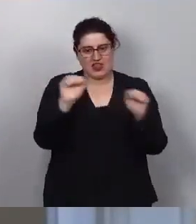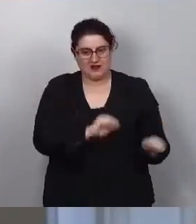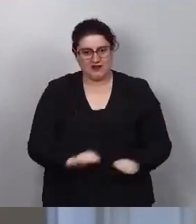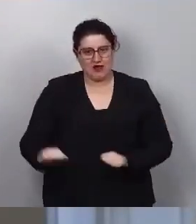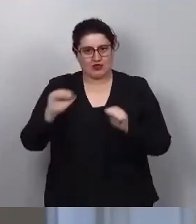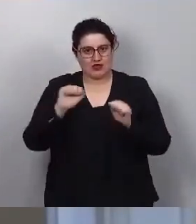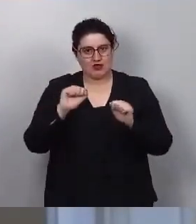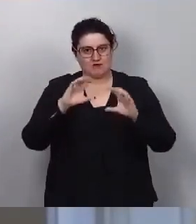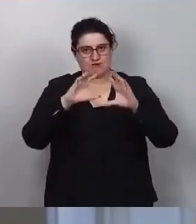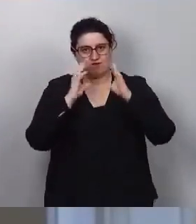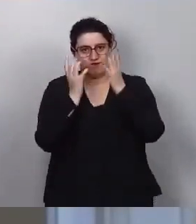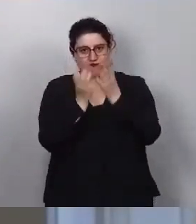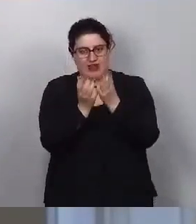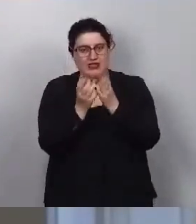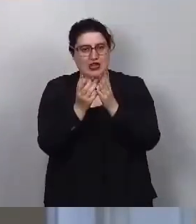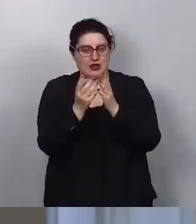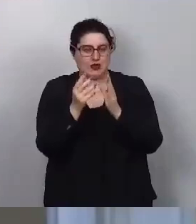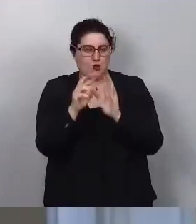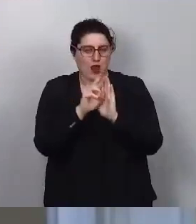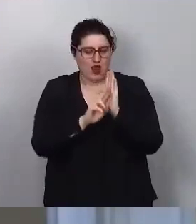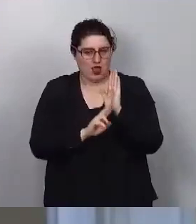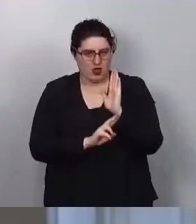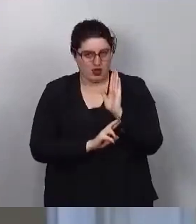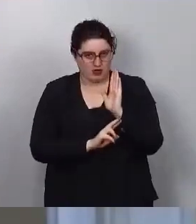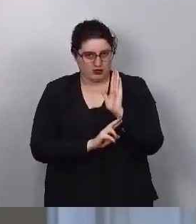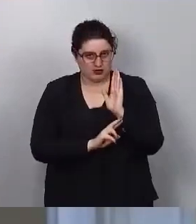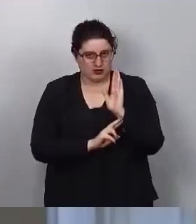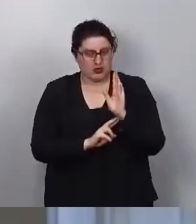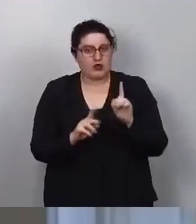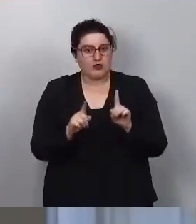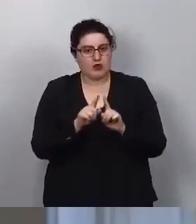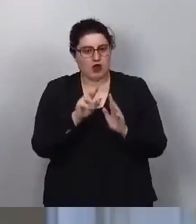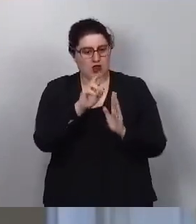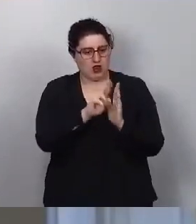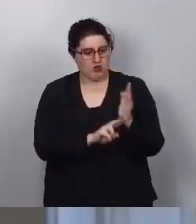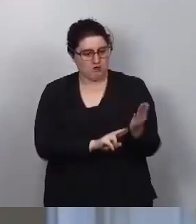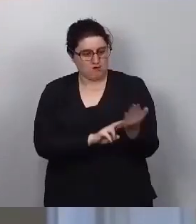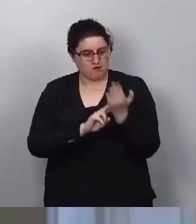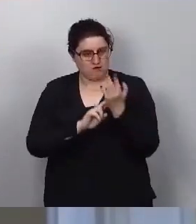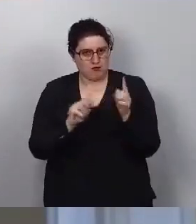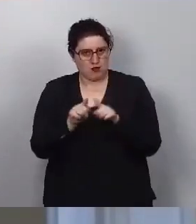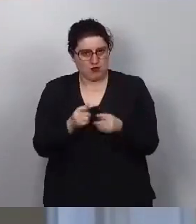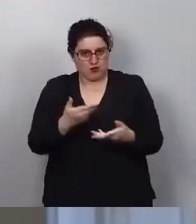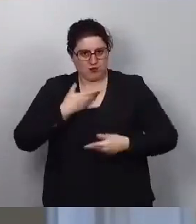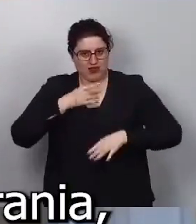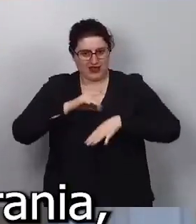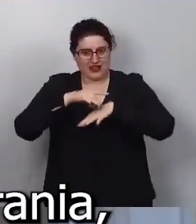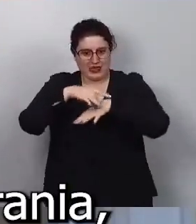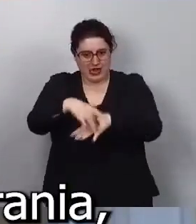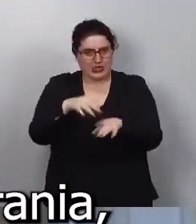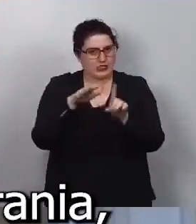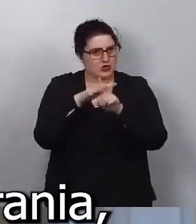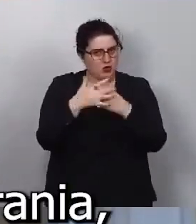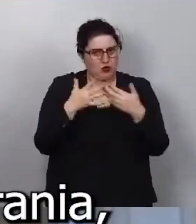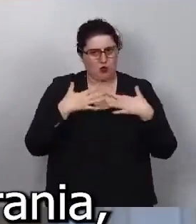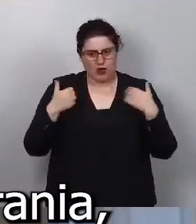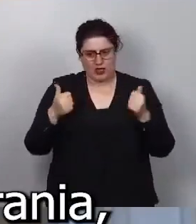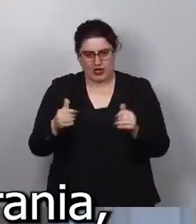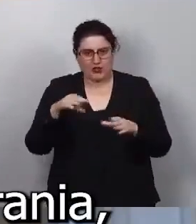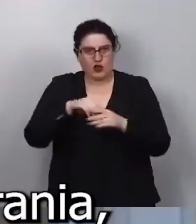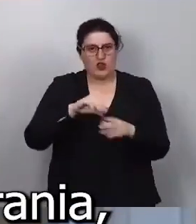basado en reglas. Principios que nos guían siempre, sea cual sea el contexto. Tanto en Gaza,